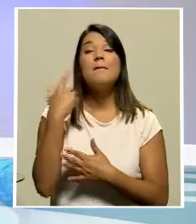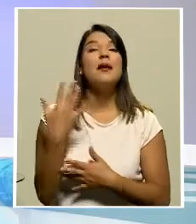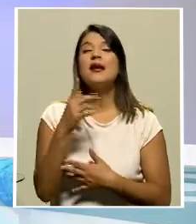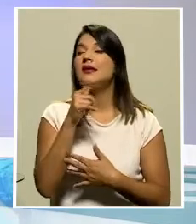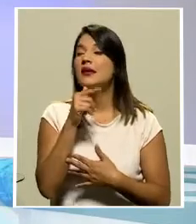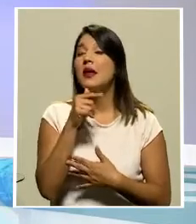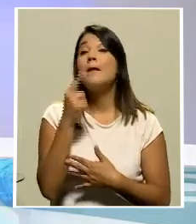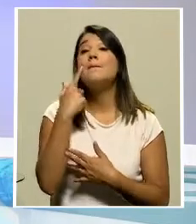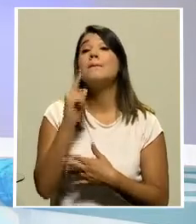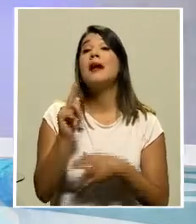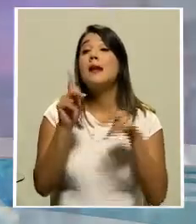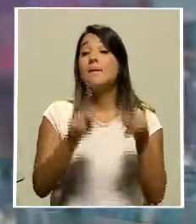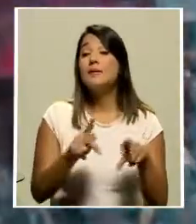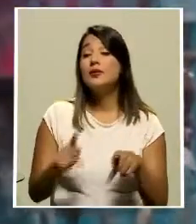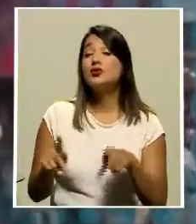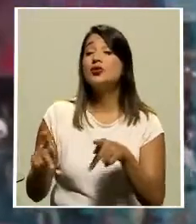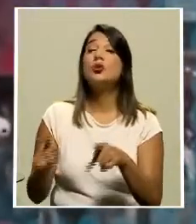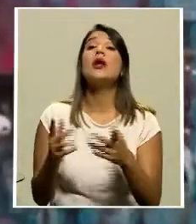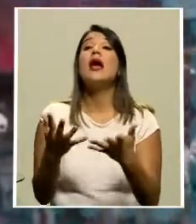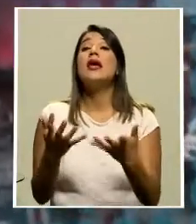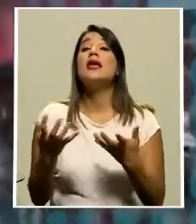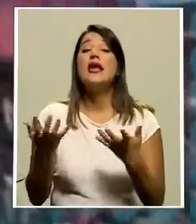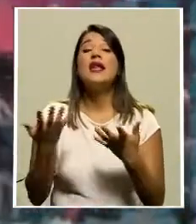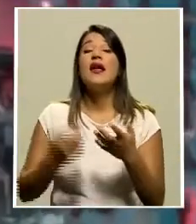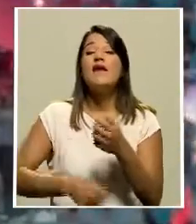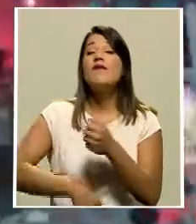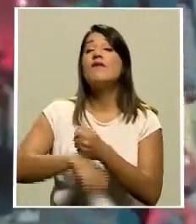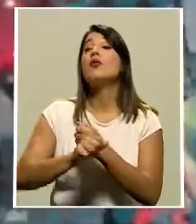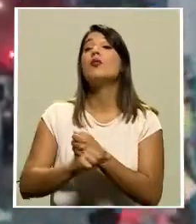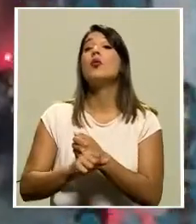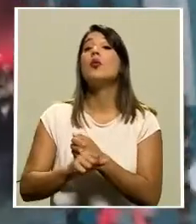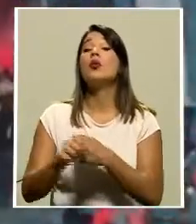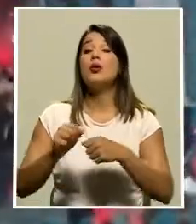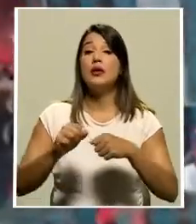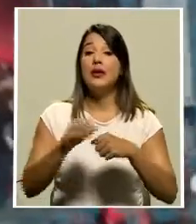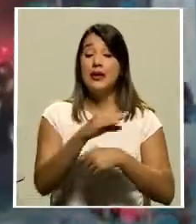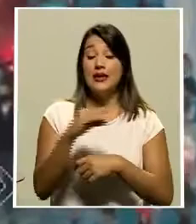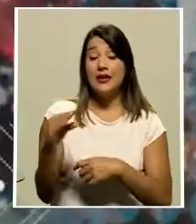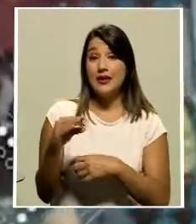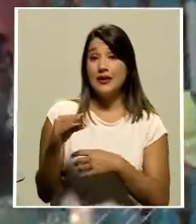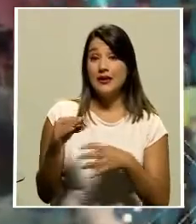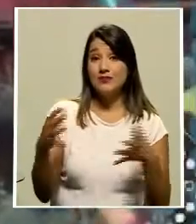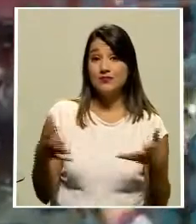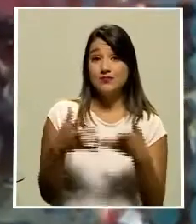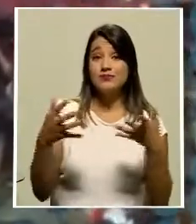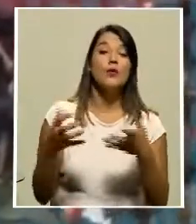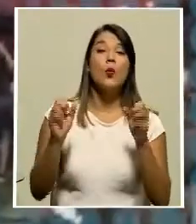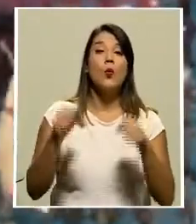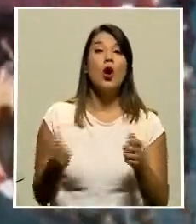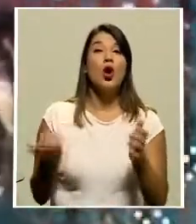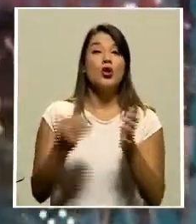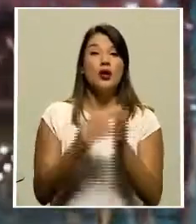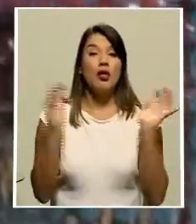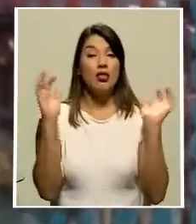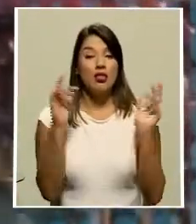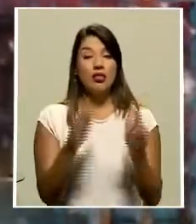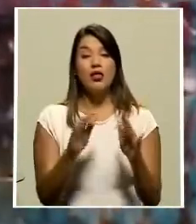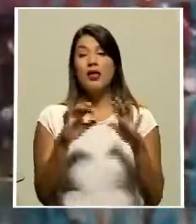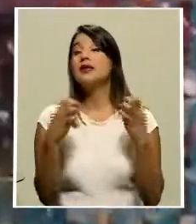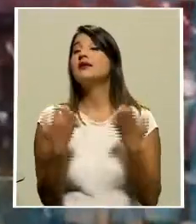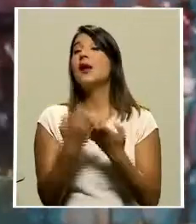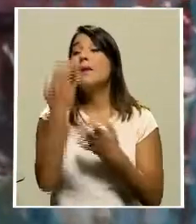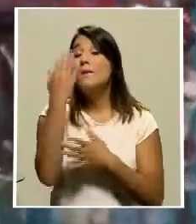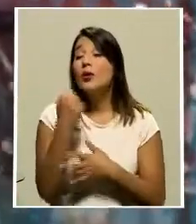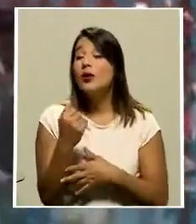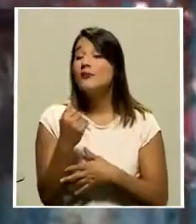quieren que el deporte, el fútbol, vuelva, los aficionados vuelvan a los estadios. El incumplimiento